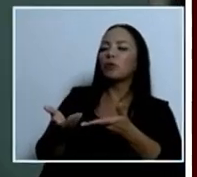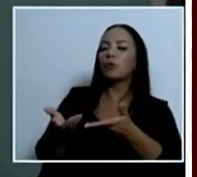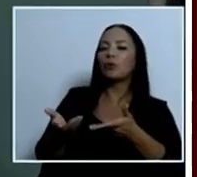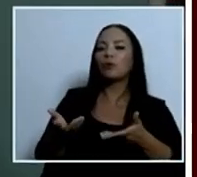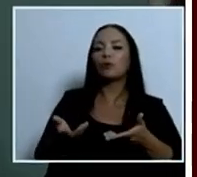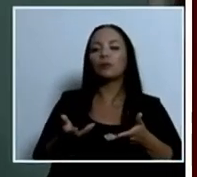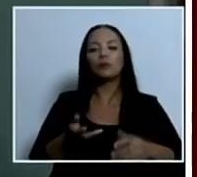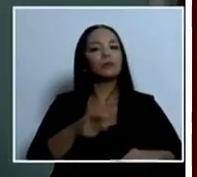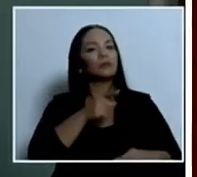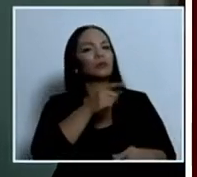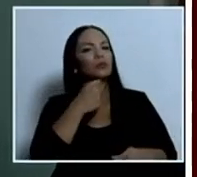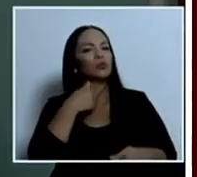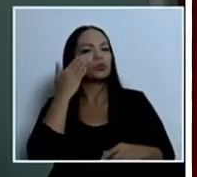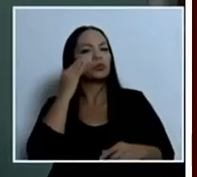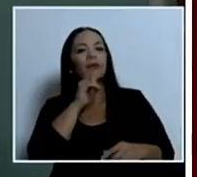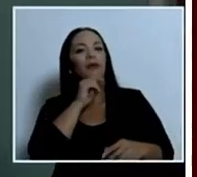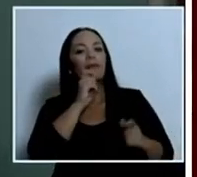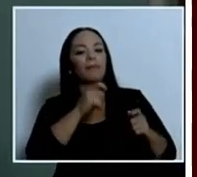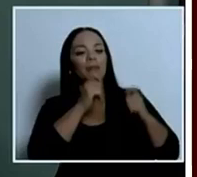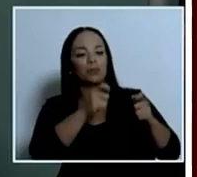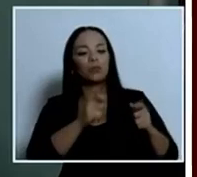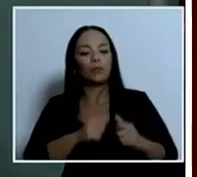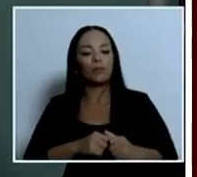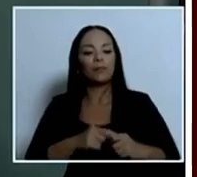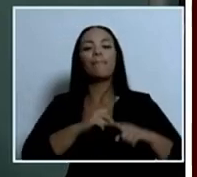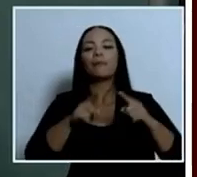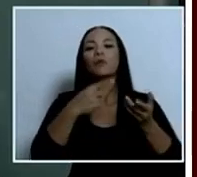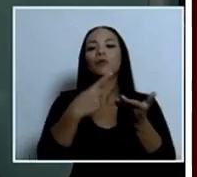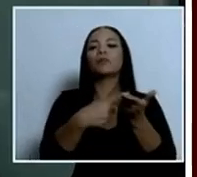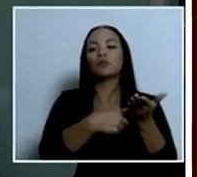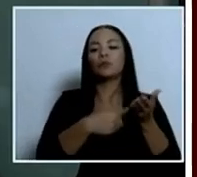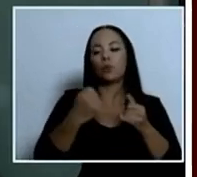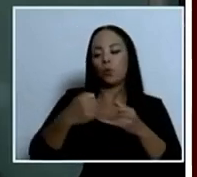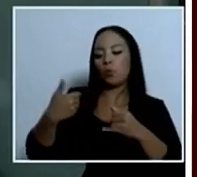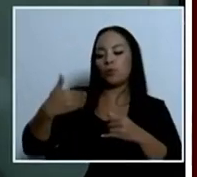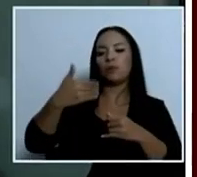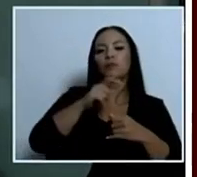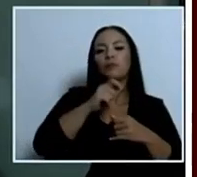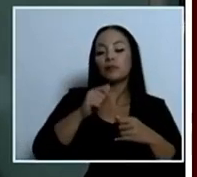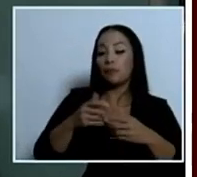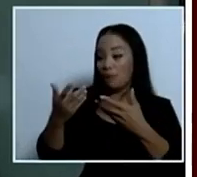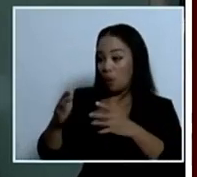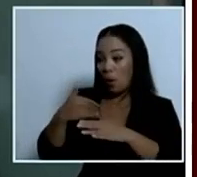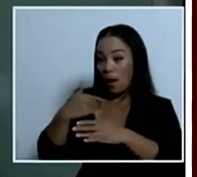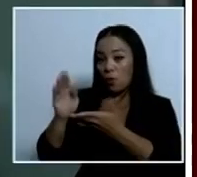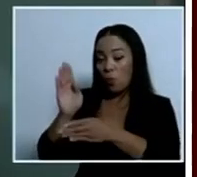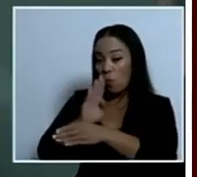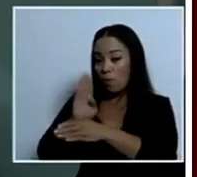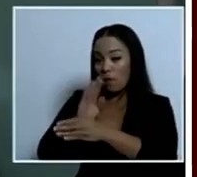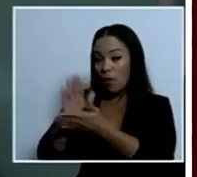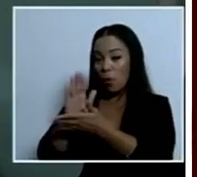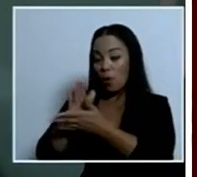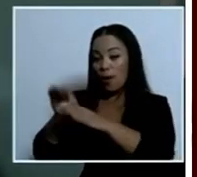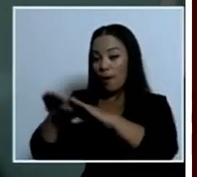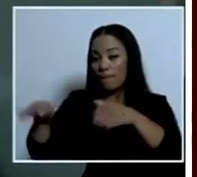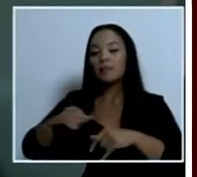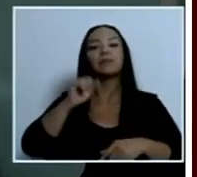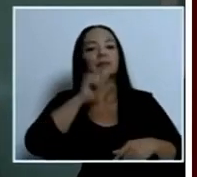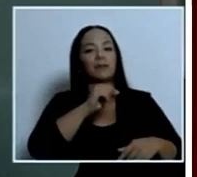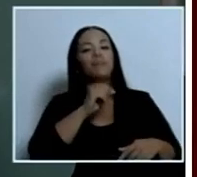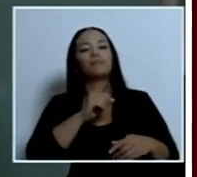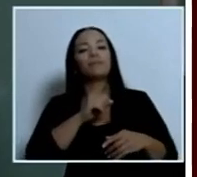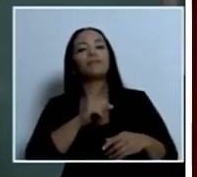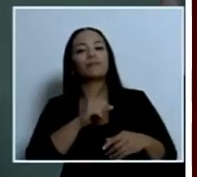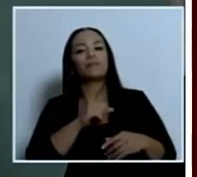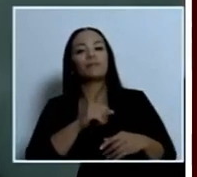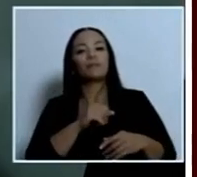no tengo en mente quién lo presentó pero se ha estado discutiendo en los últimos meses pero ya hay un borrador sobre la mesa sí correcto las operadoras de pensiones no sé si